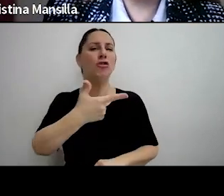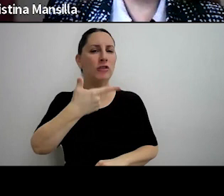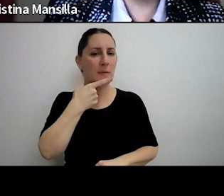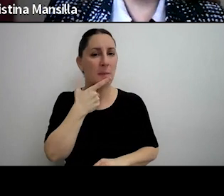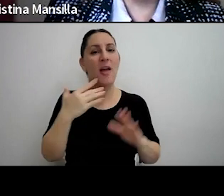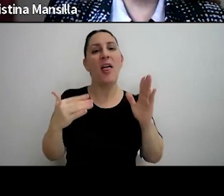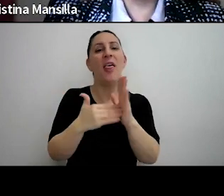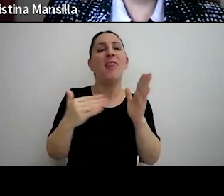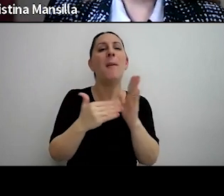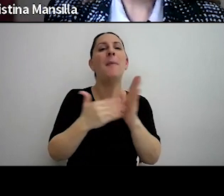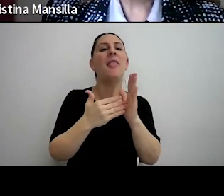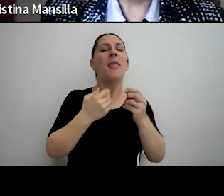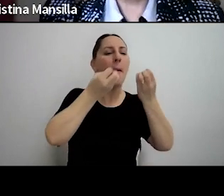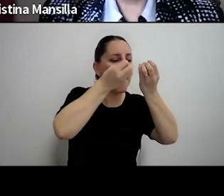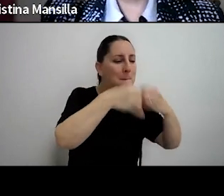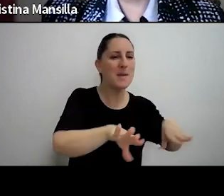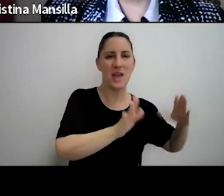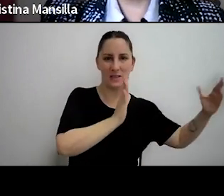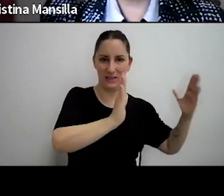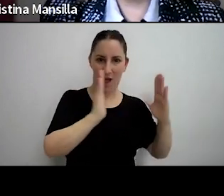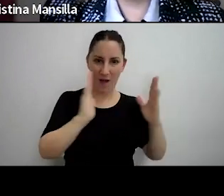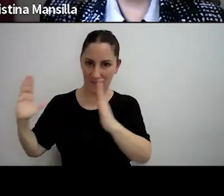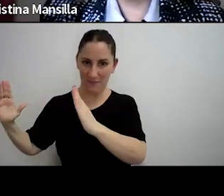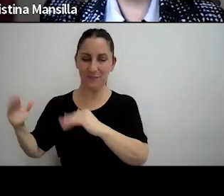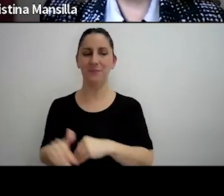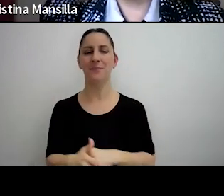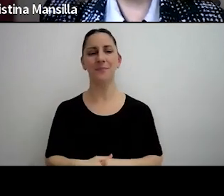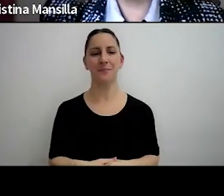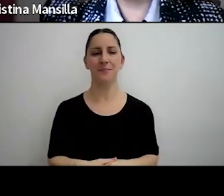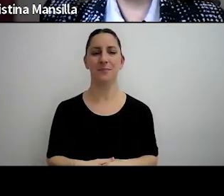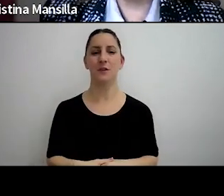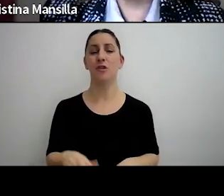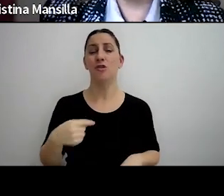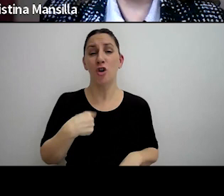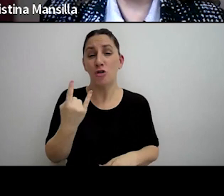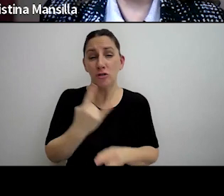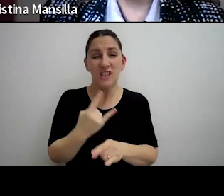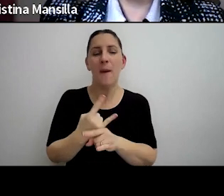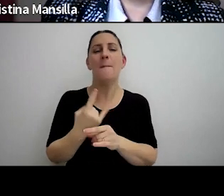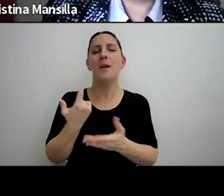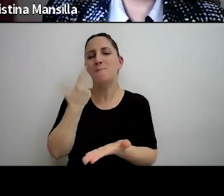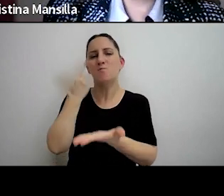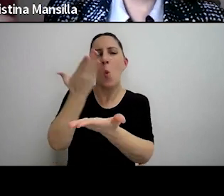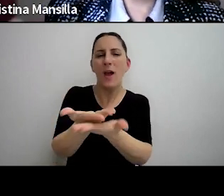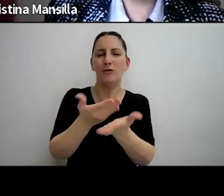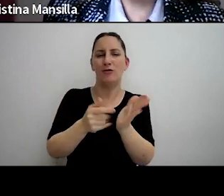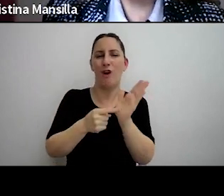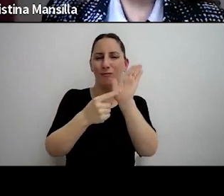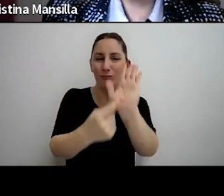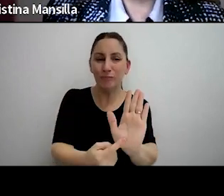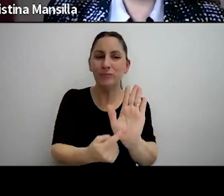los inicios de cada jornada, y trato de plantear o demostrar un